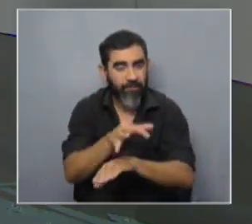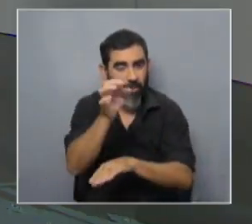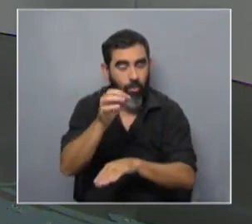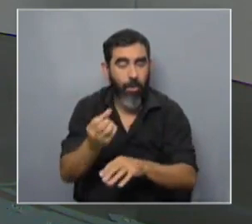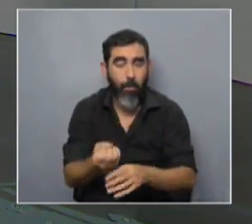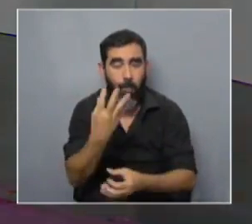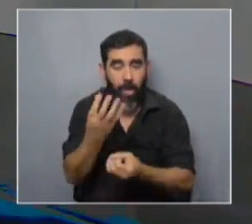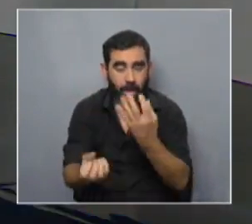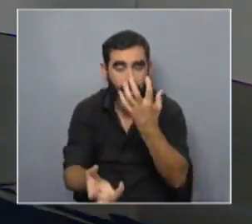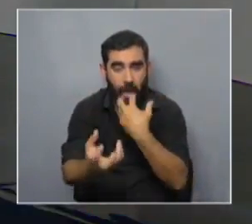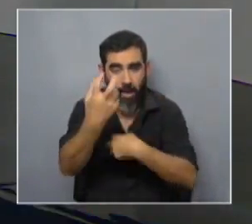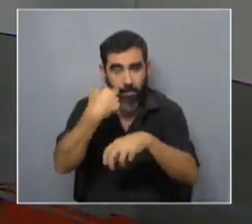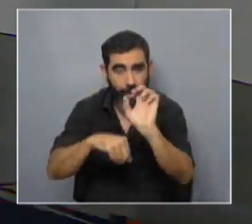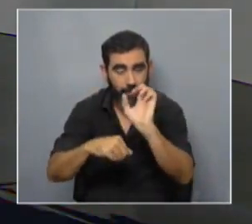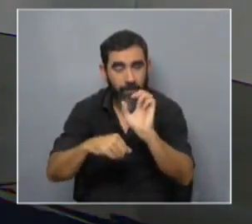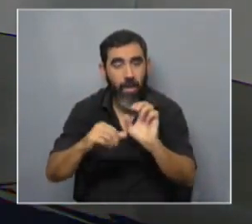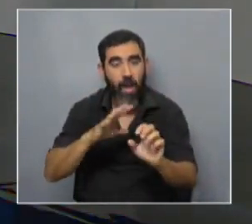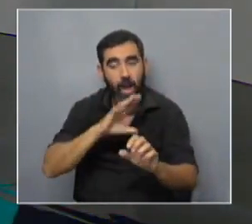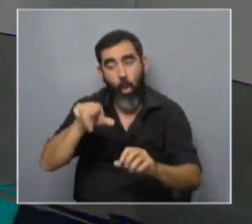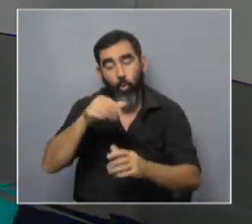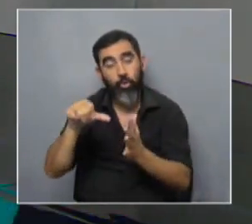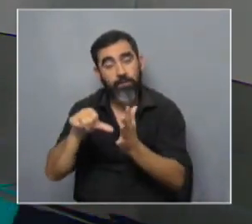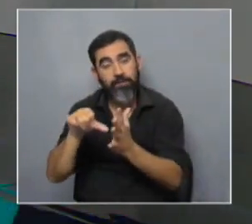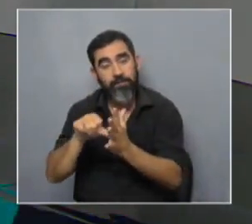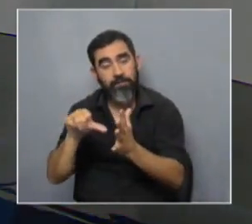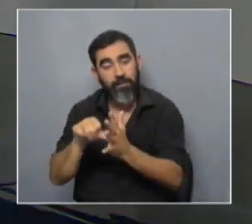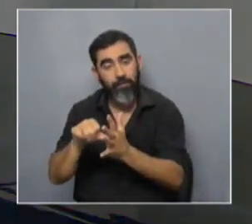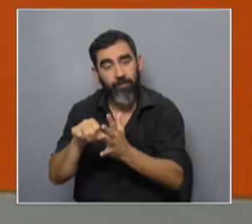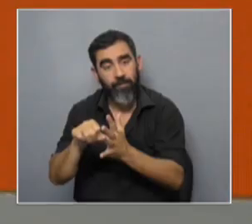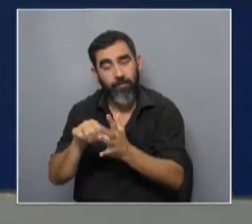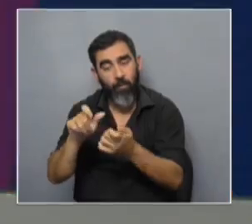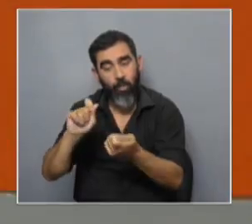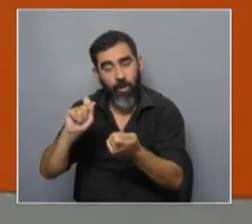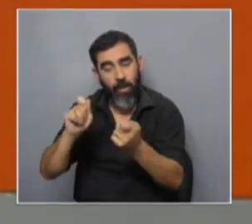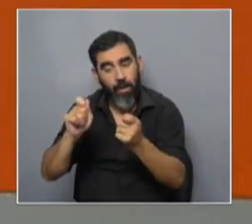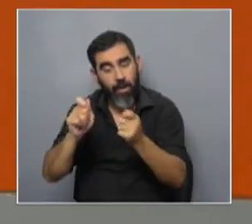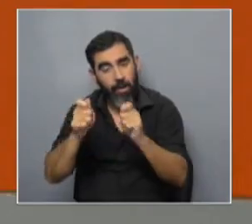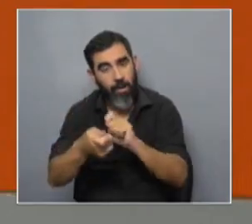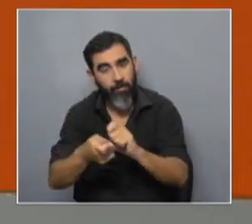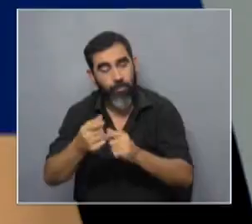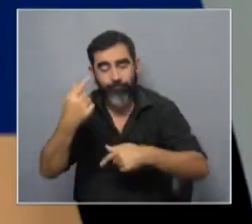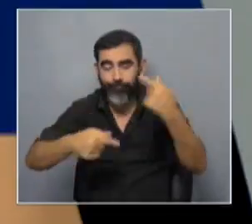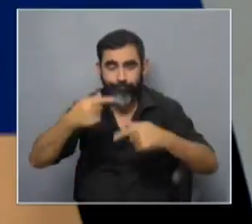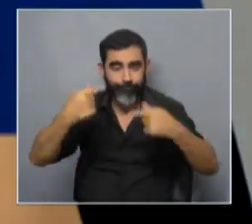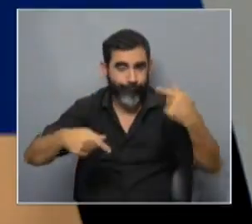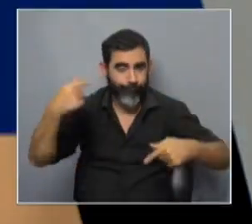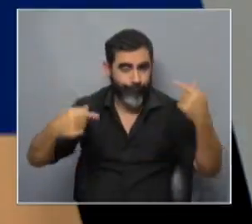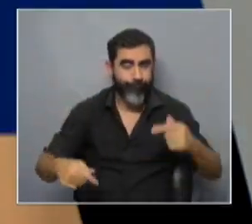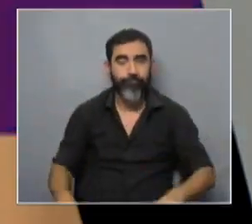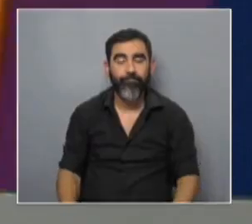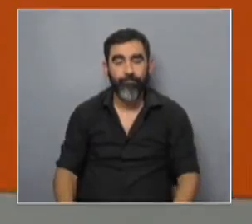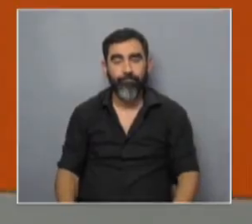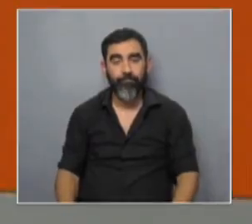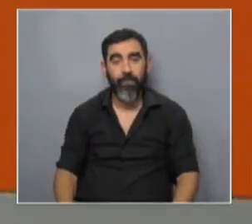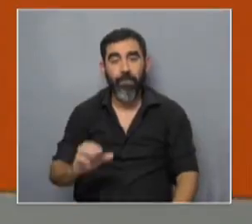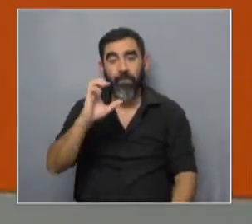plantas y animales tienen activo el otro sistema que es el que introduce cambios de forma aleatoria. Con